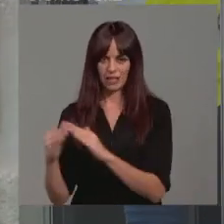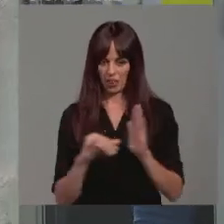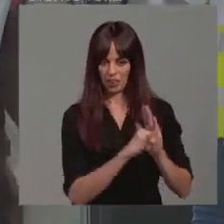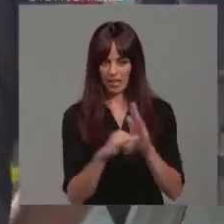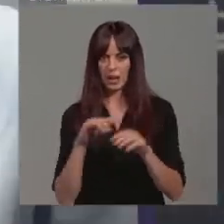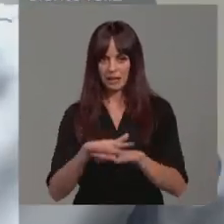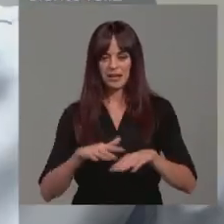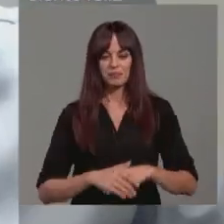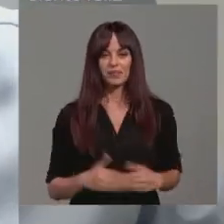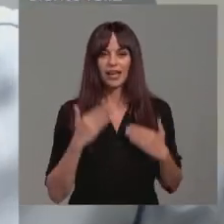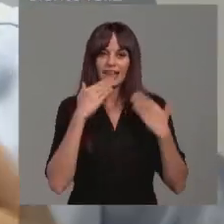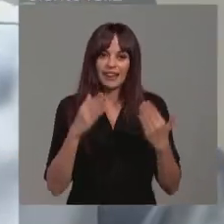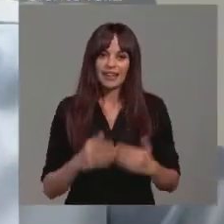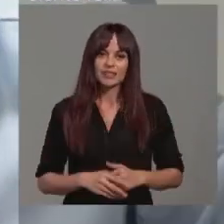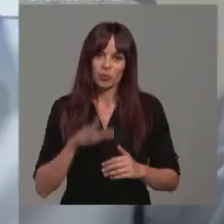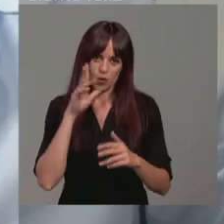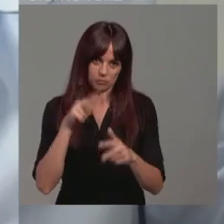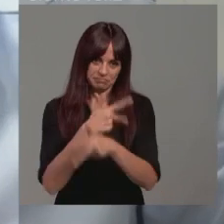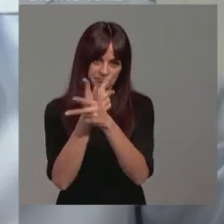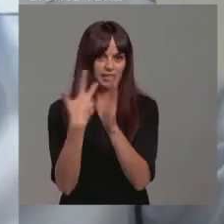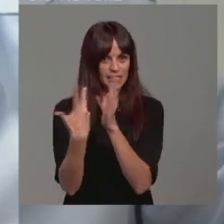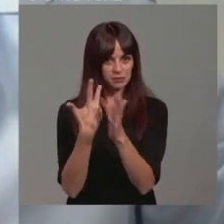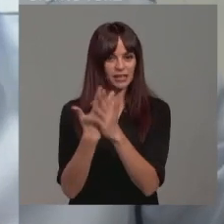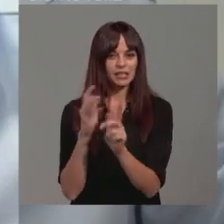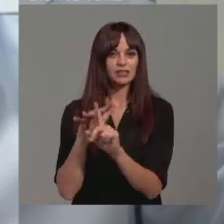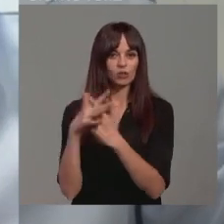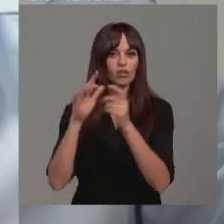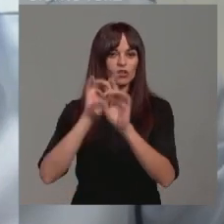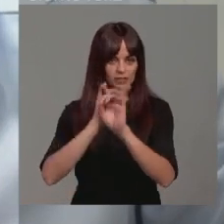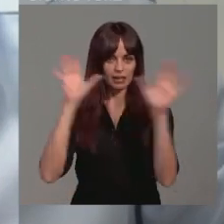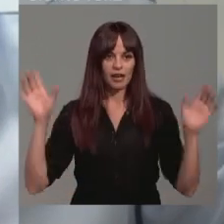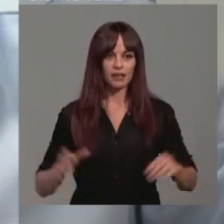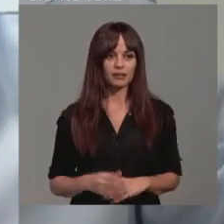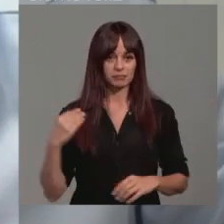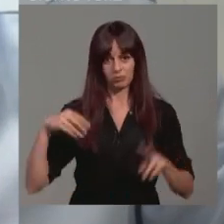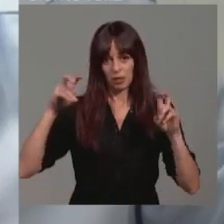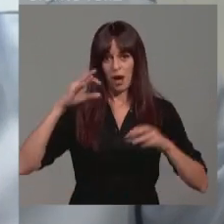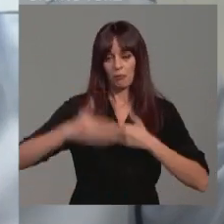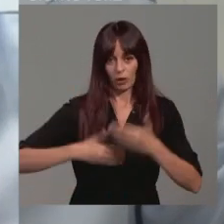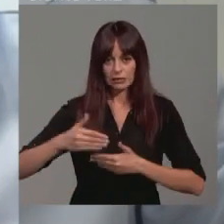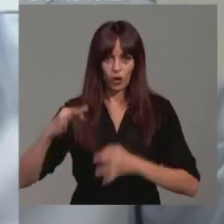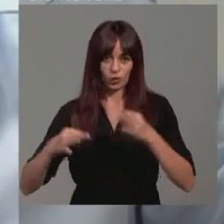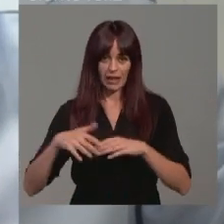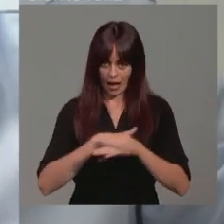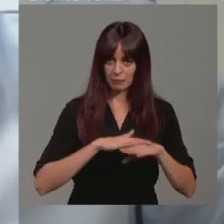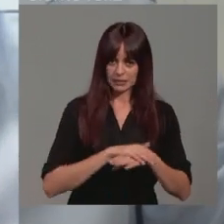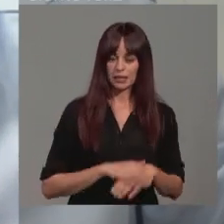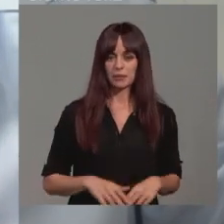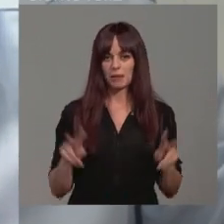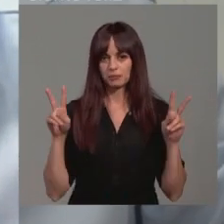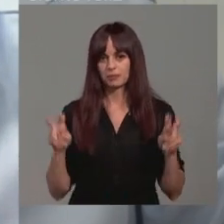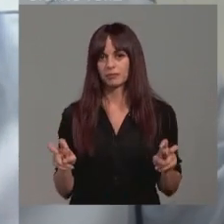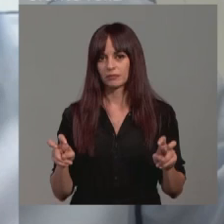Bueno, pues muchísimas gracias por dedicarnos estos minutos a aclarar cuál es la situación procesal, jurídica y también administrativa, pues de